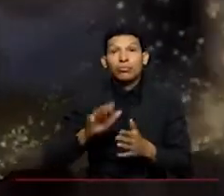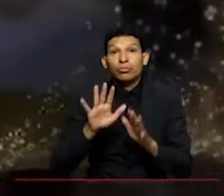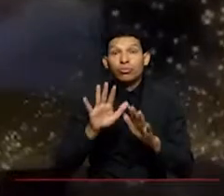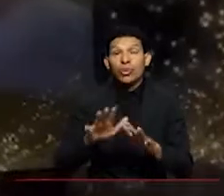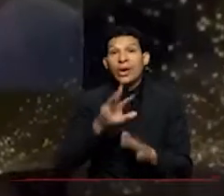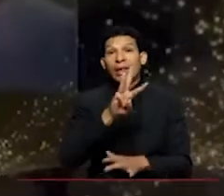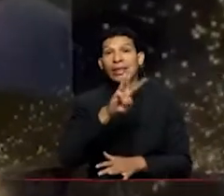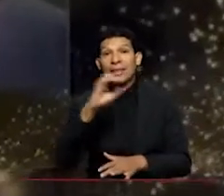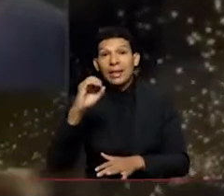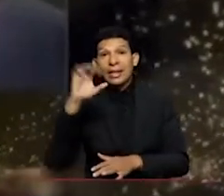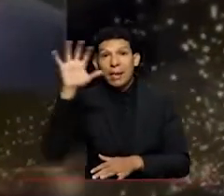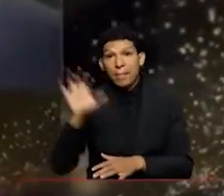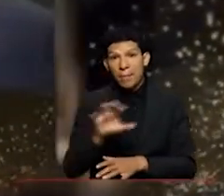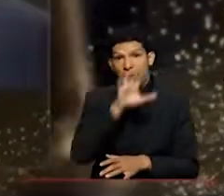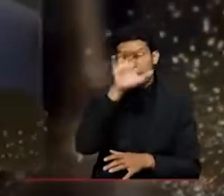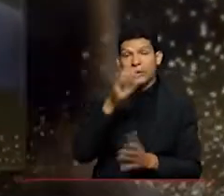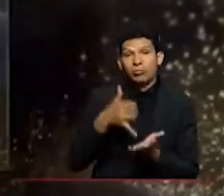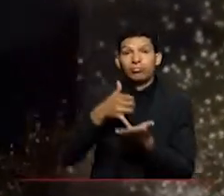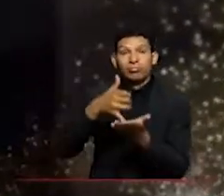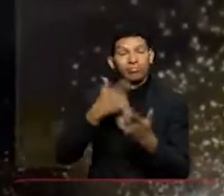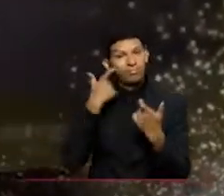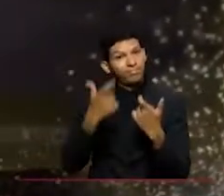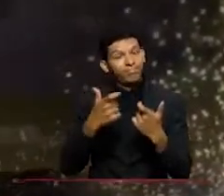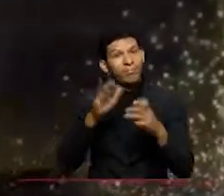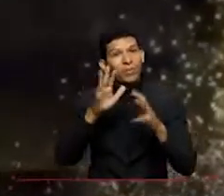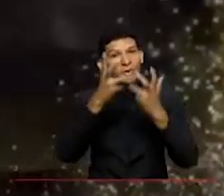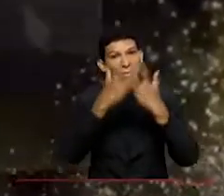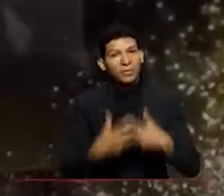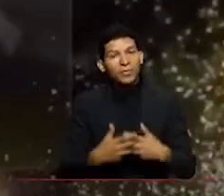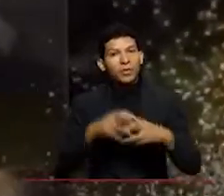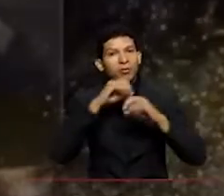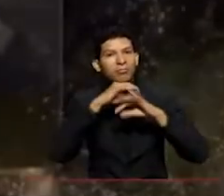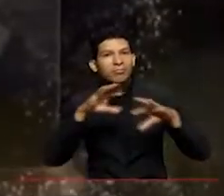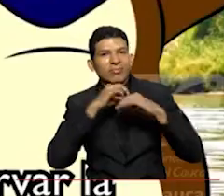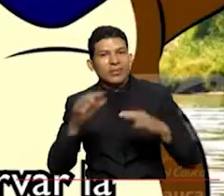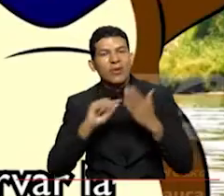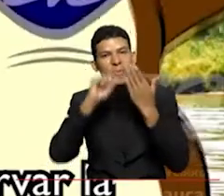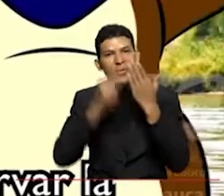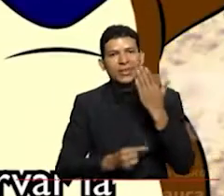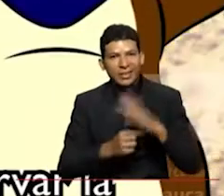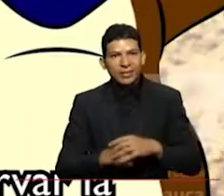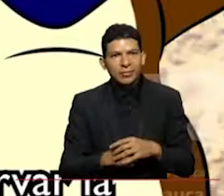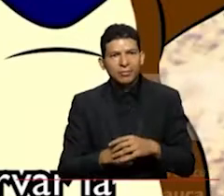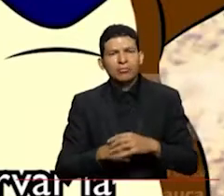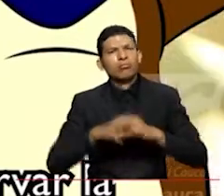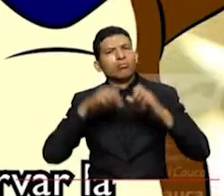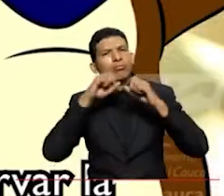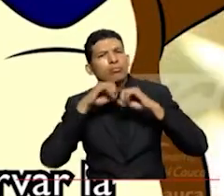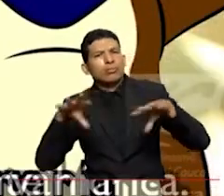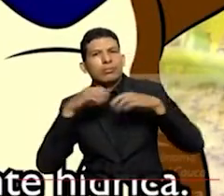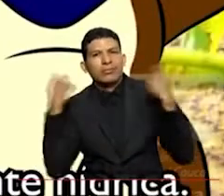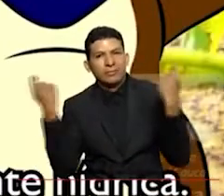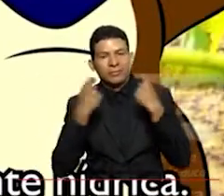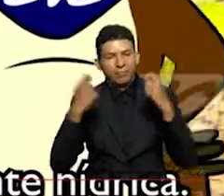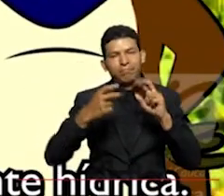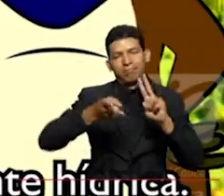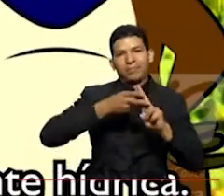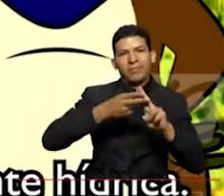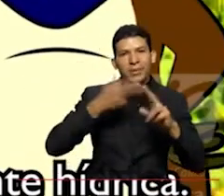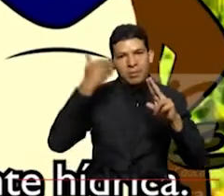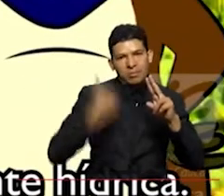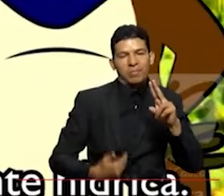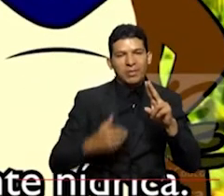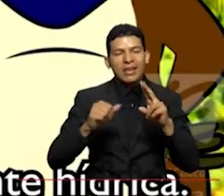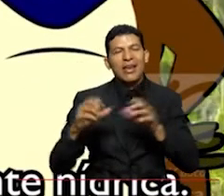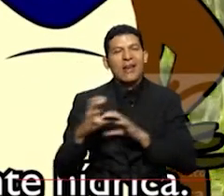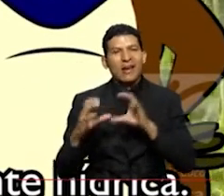países y estos premios son considerados los más prestigiosos de la industria de la comunicación política los spots pueden verse con la etiqueta numeral yo soy río